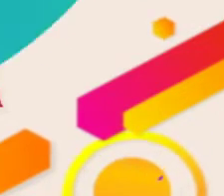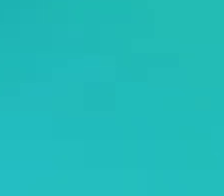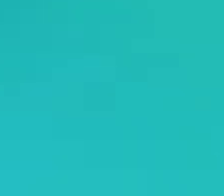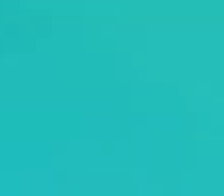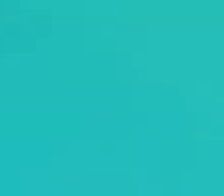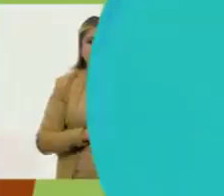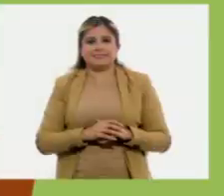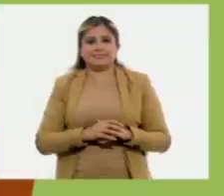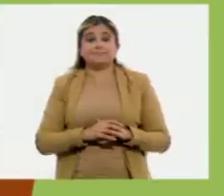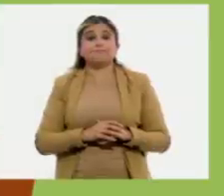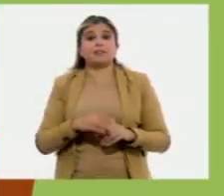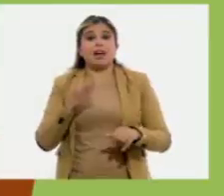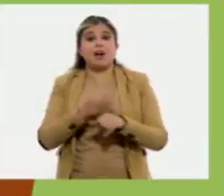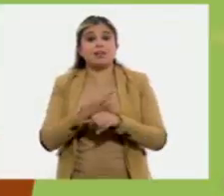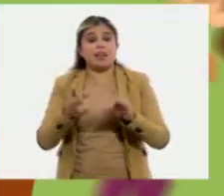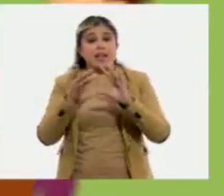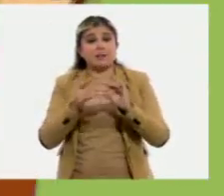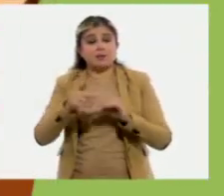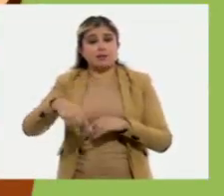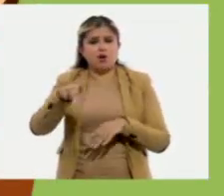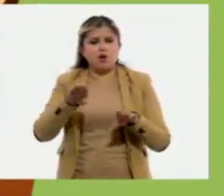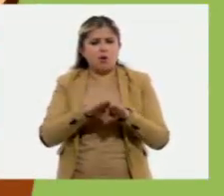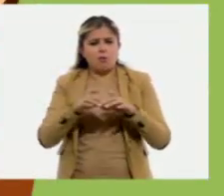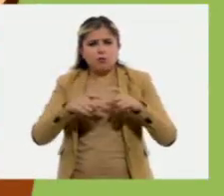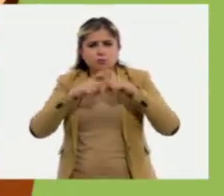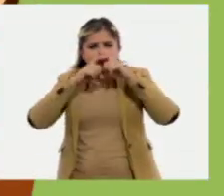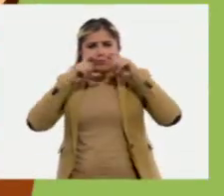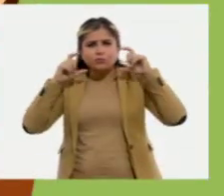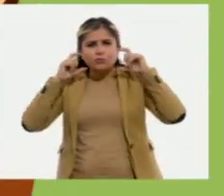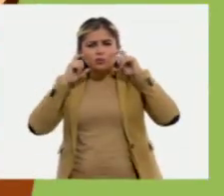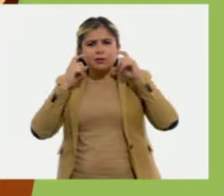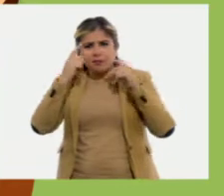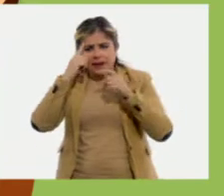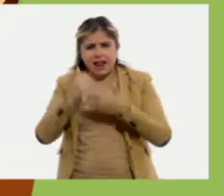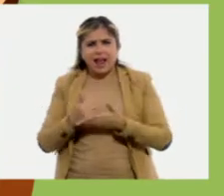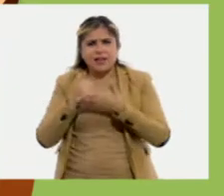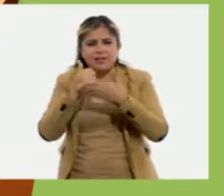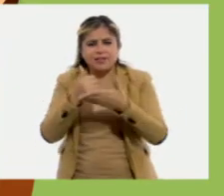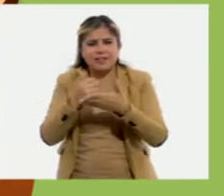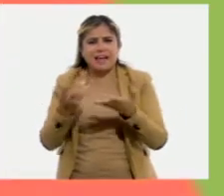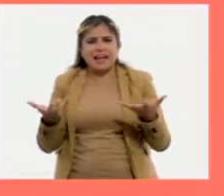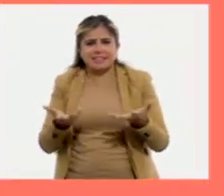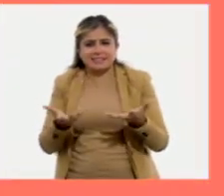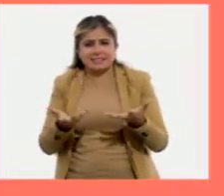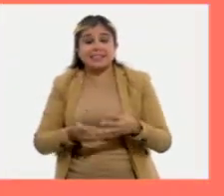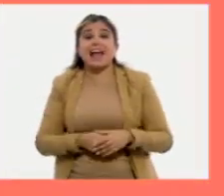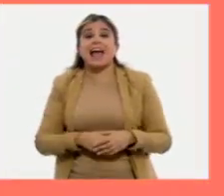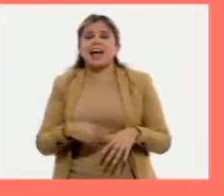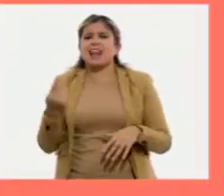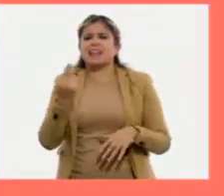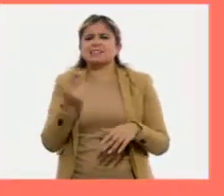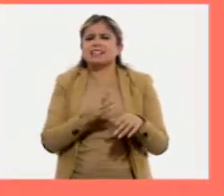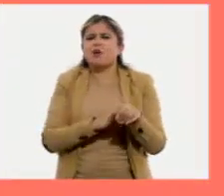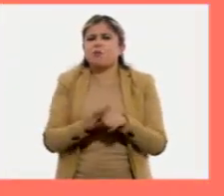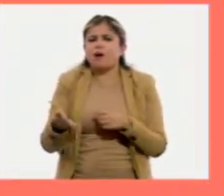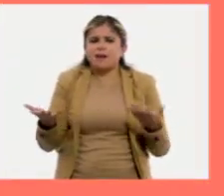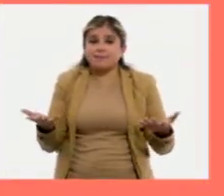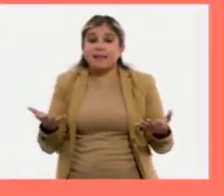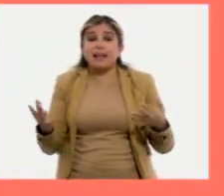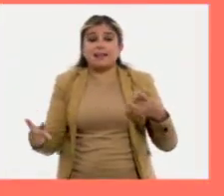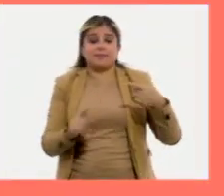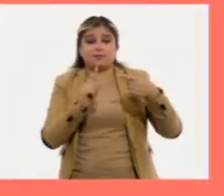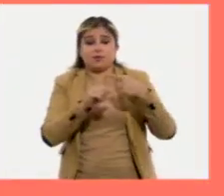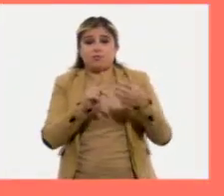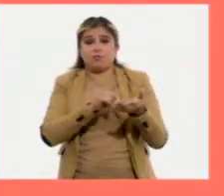Te enseñaremos cómo armar un cubrebocas con ayuda de un adulto. Necesitarás Un